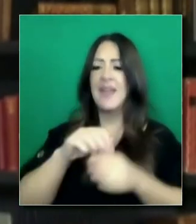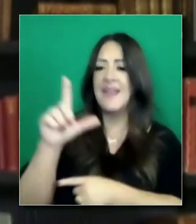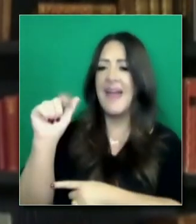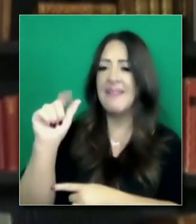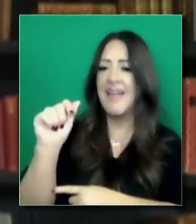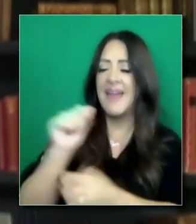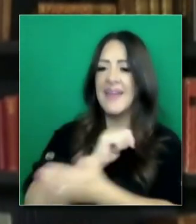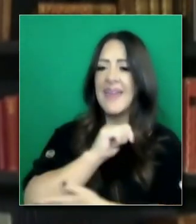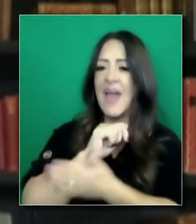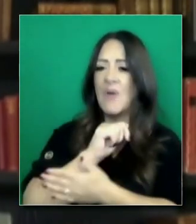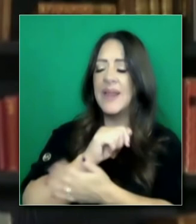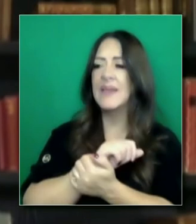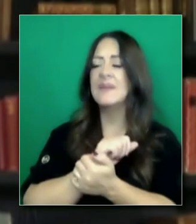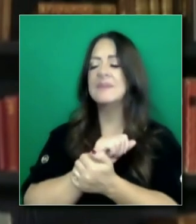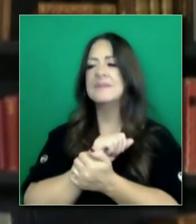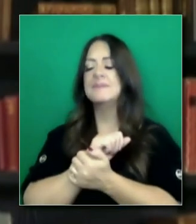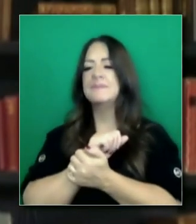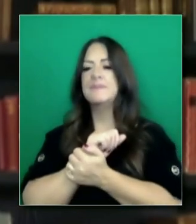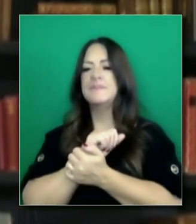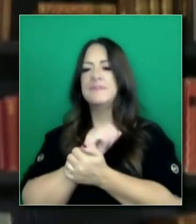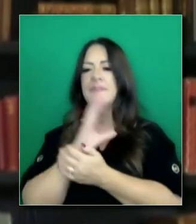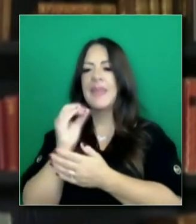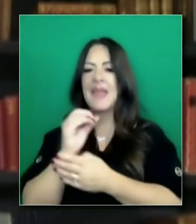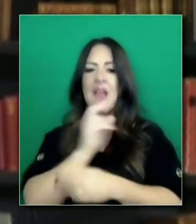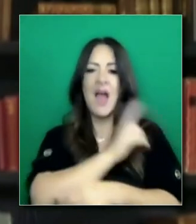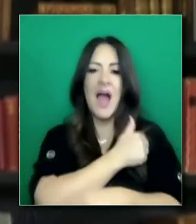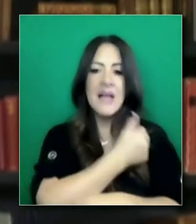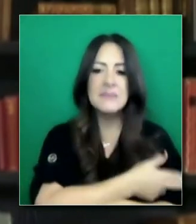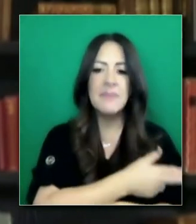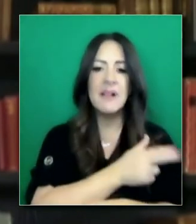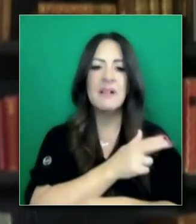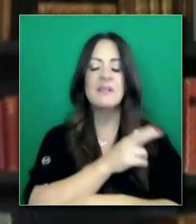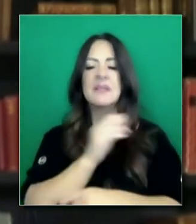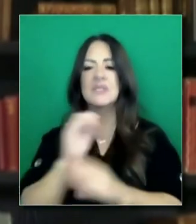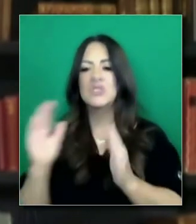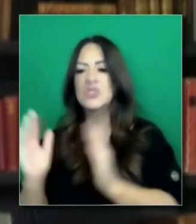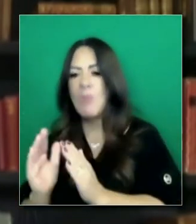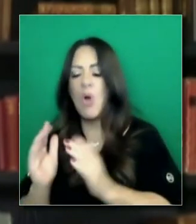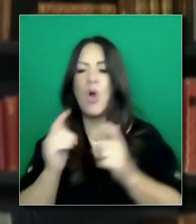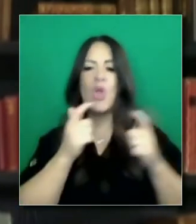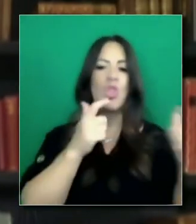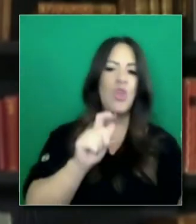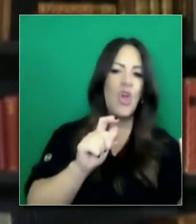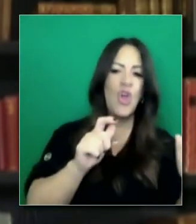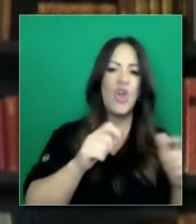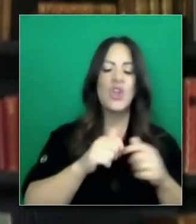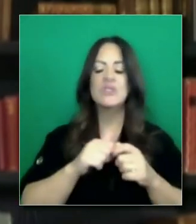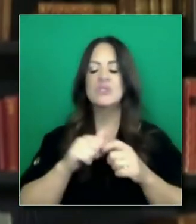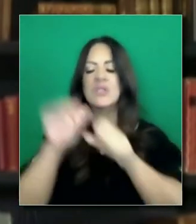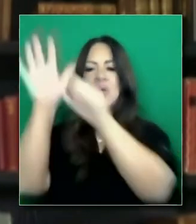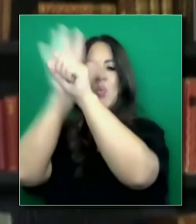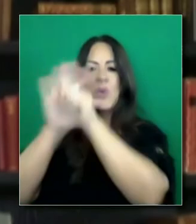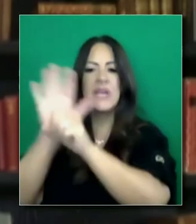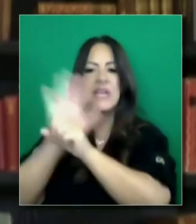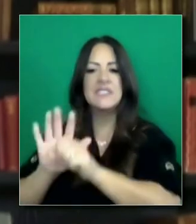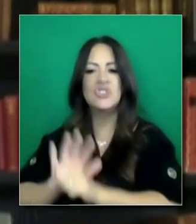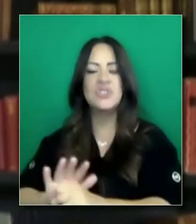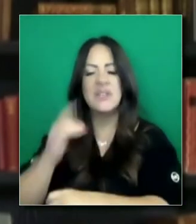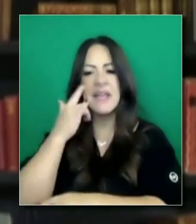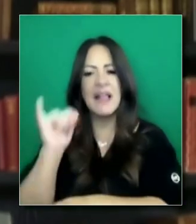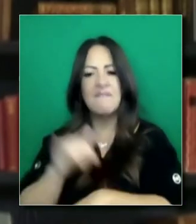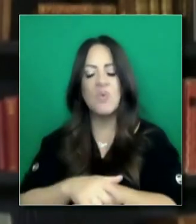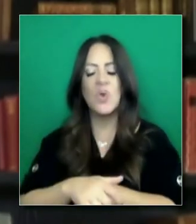y fijándonos en capacidad nivelada entre hospitales, entre regiones, entre sistemas,